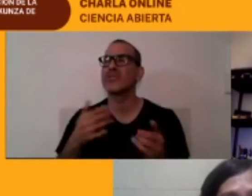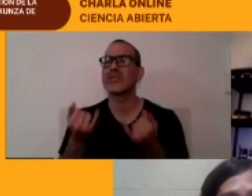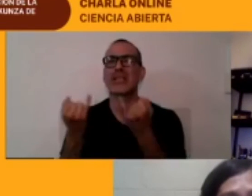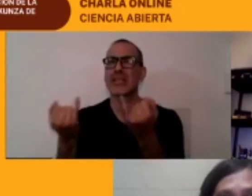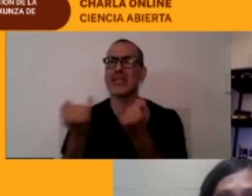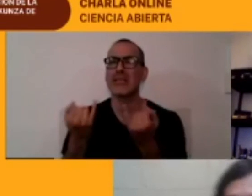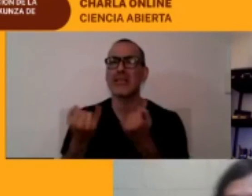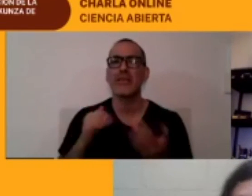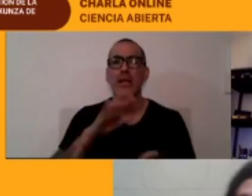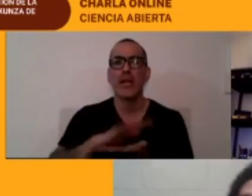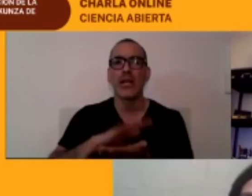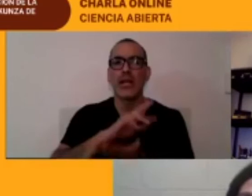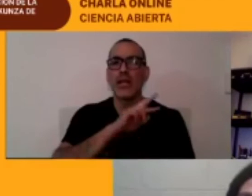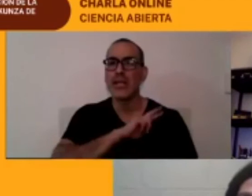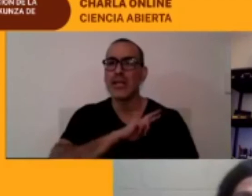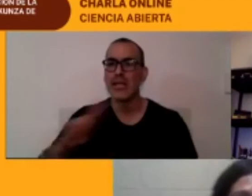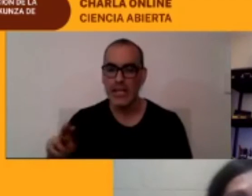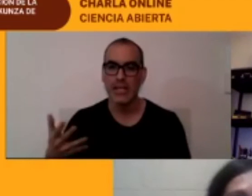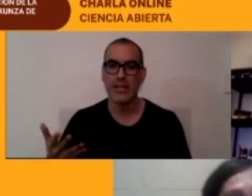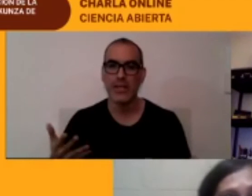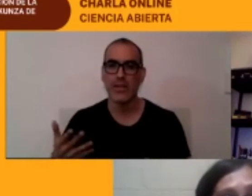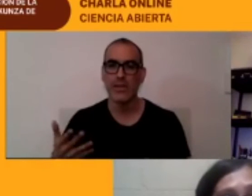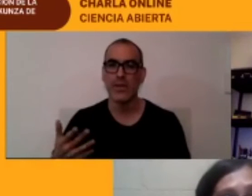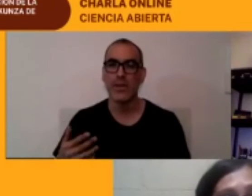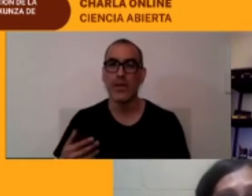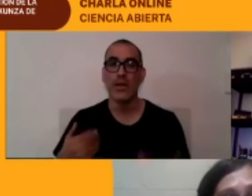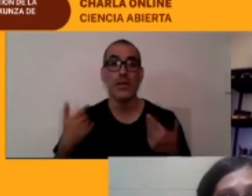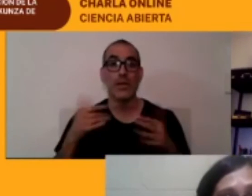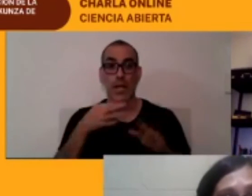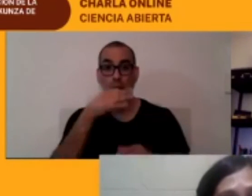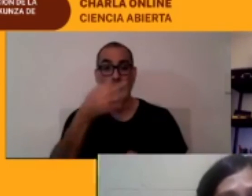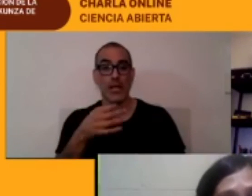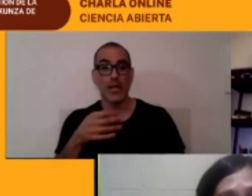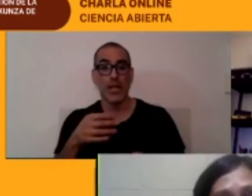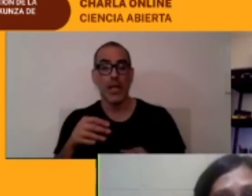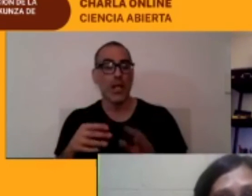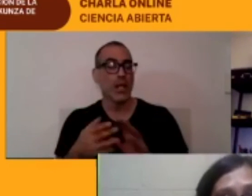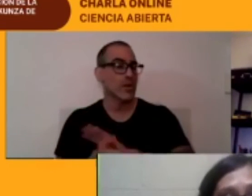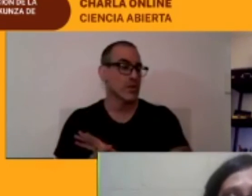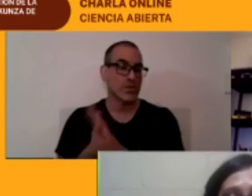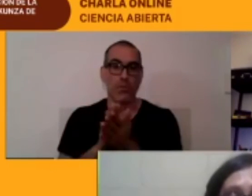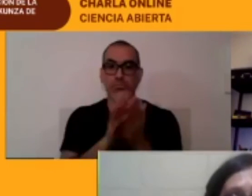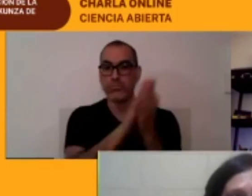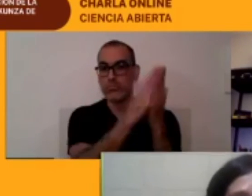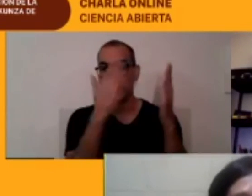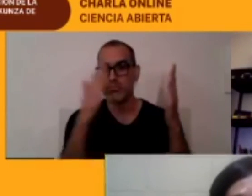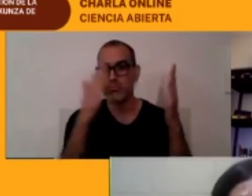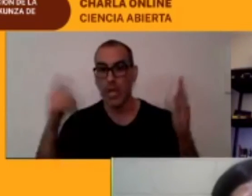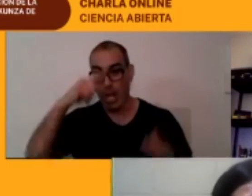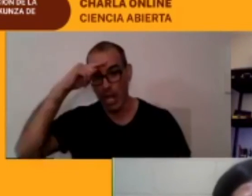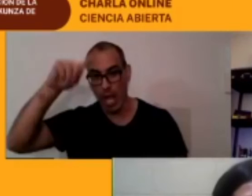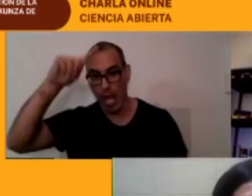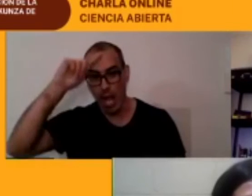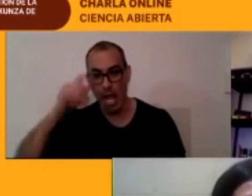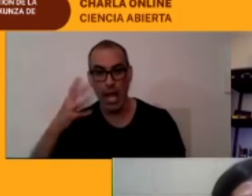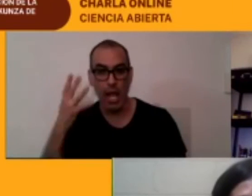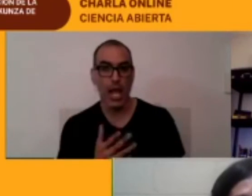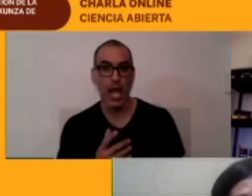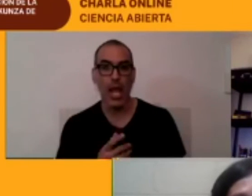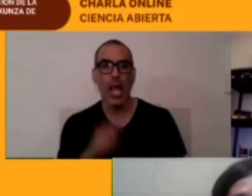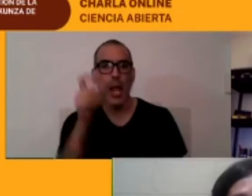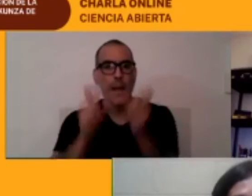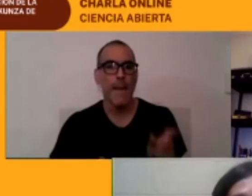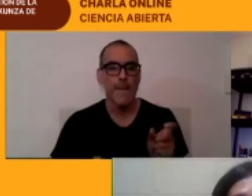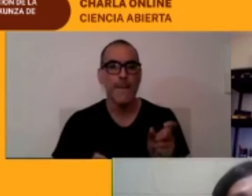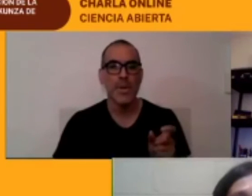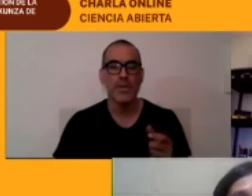los ritos ceremoniales están en el desdije está todo en la biblioteca de Calama y los autores no les puedo decir nada